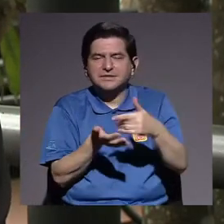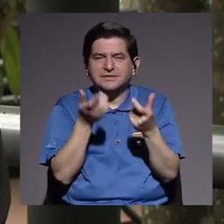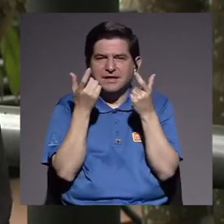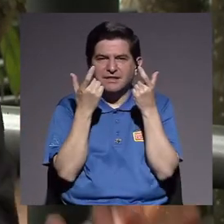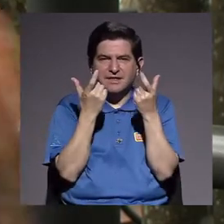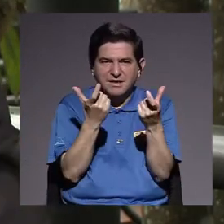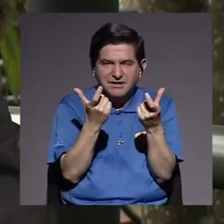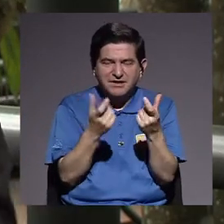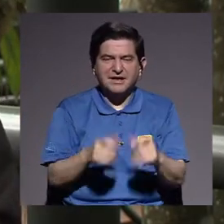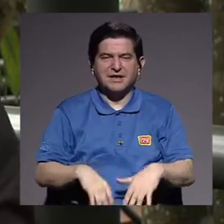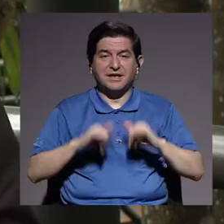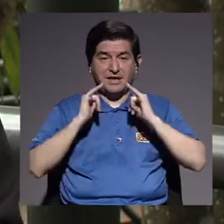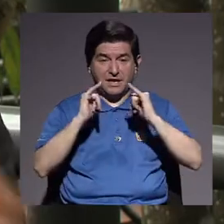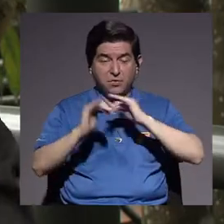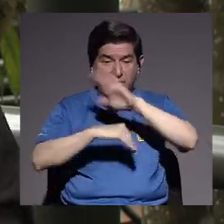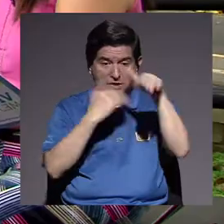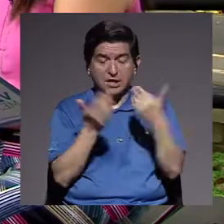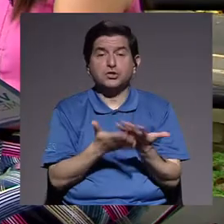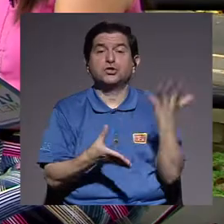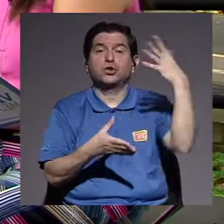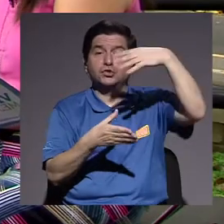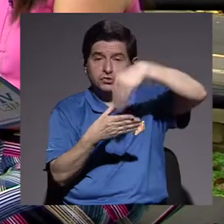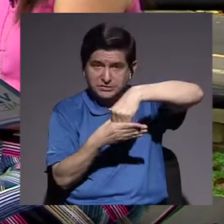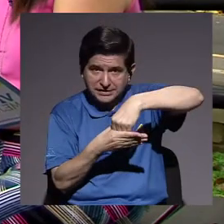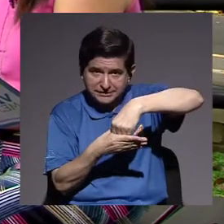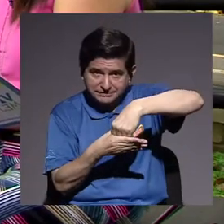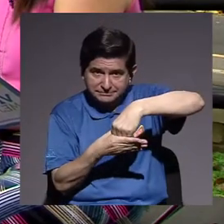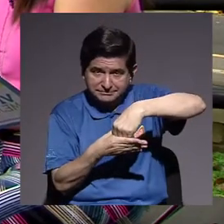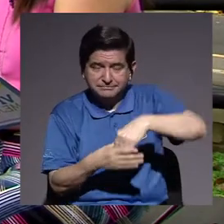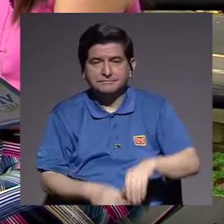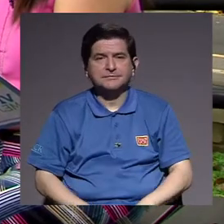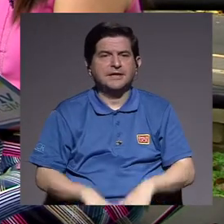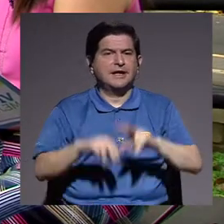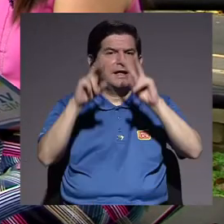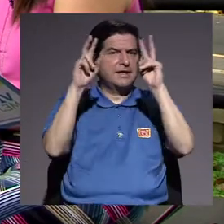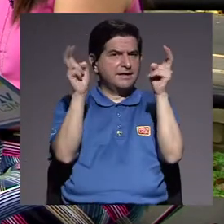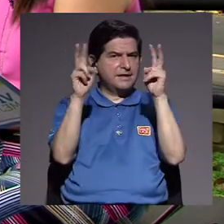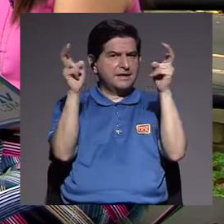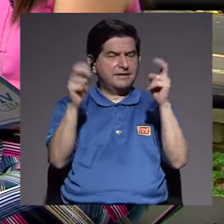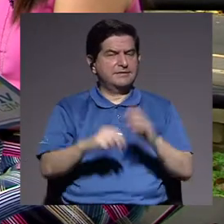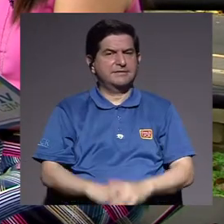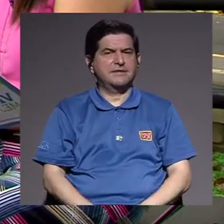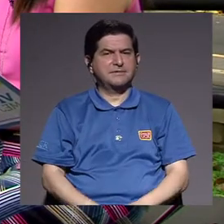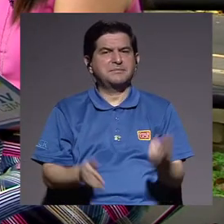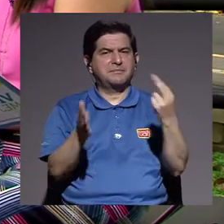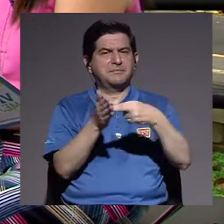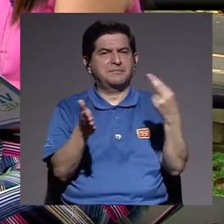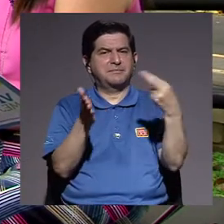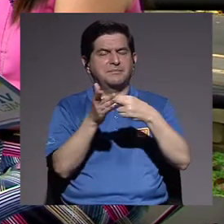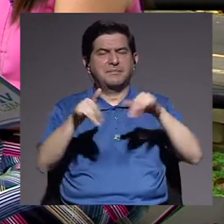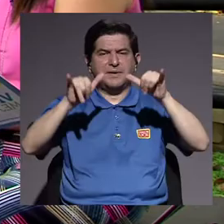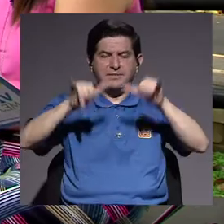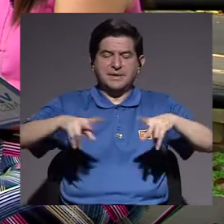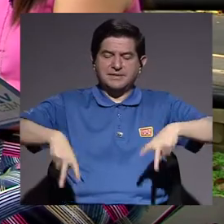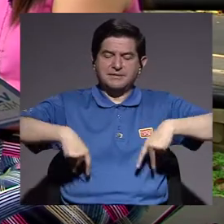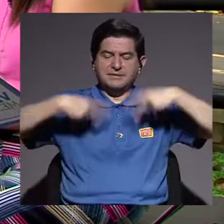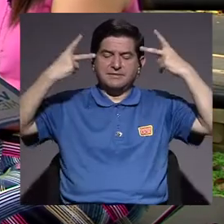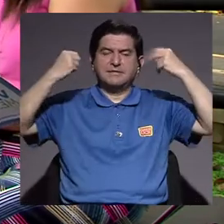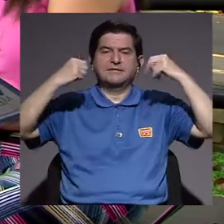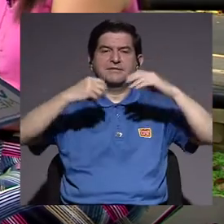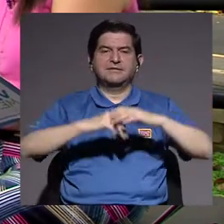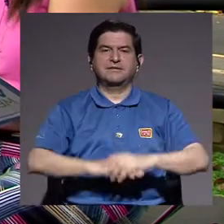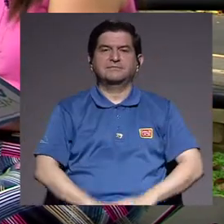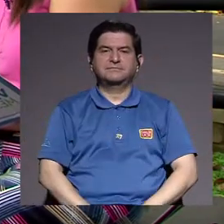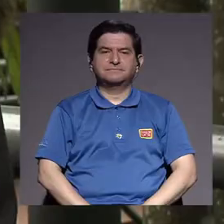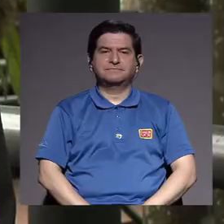en la riqueza de la igualdad, ¿no? Donde todos quepamos y todas quepamos. En el tema de la reproducción y la sostenibilidad de la vida,